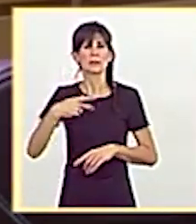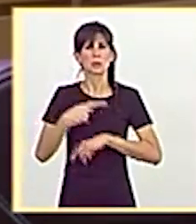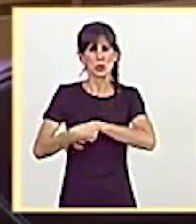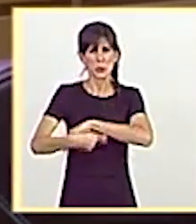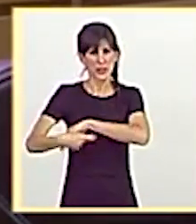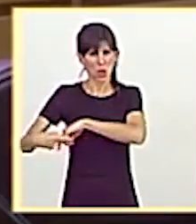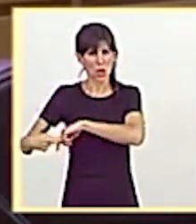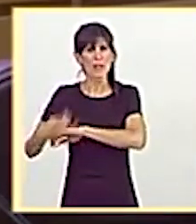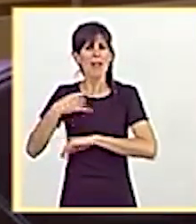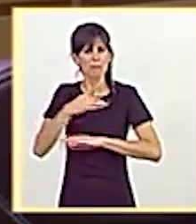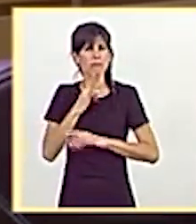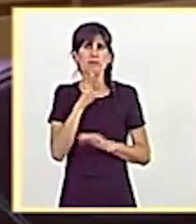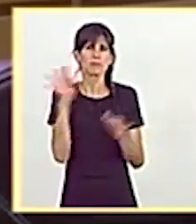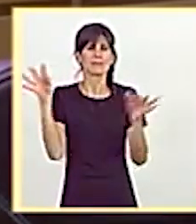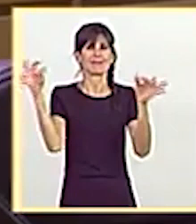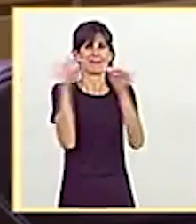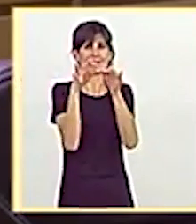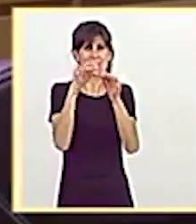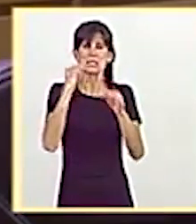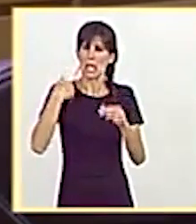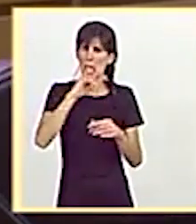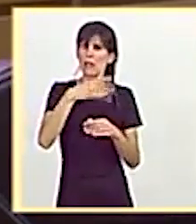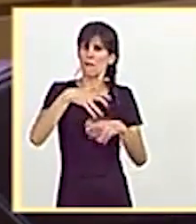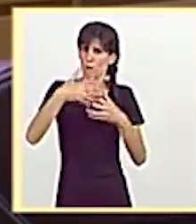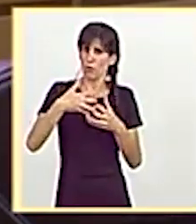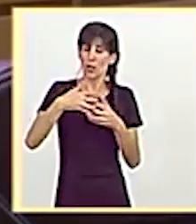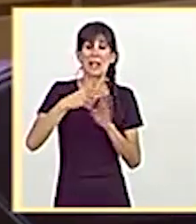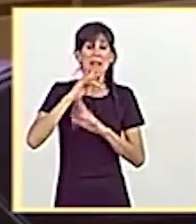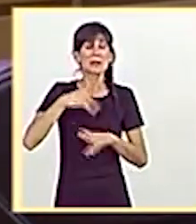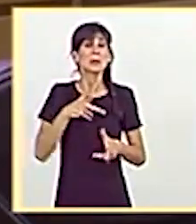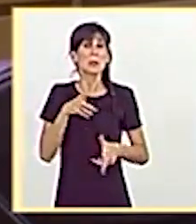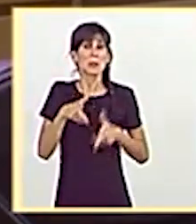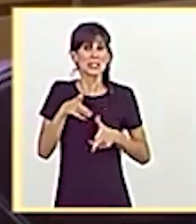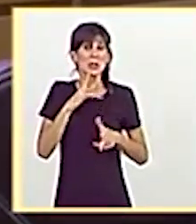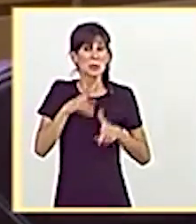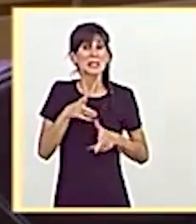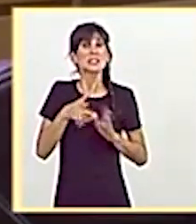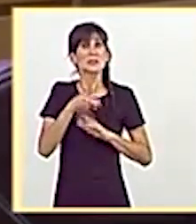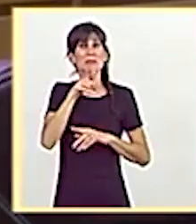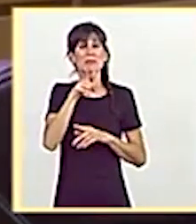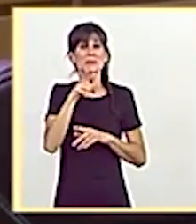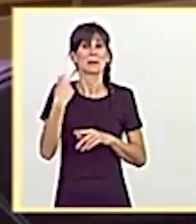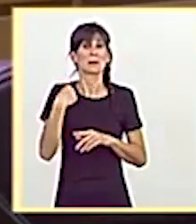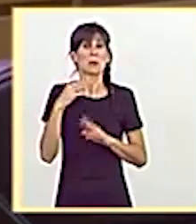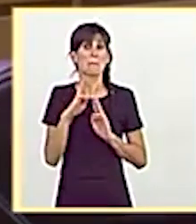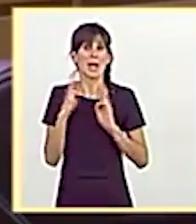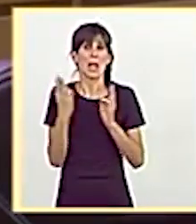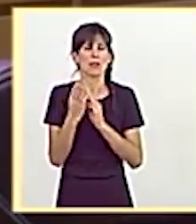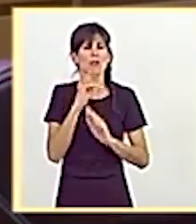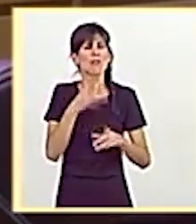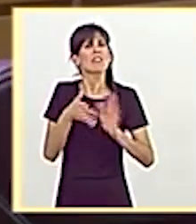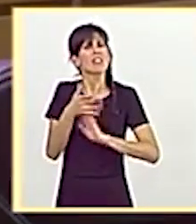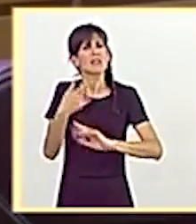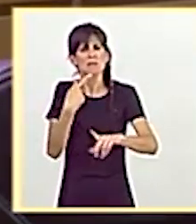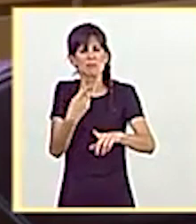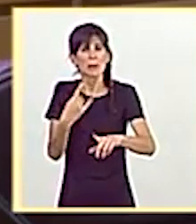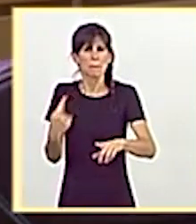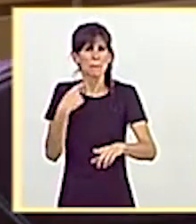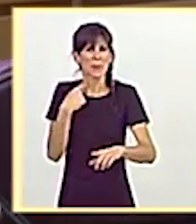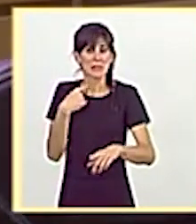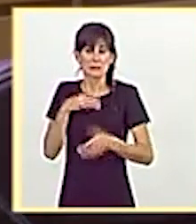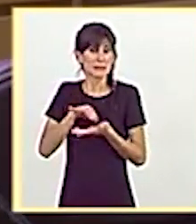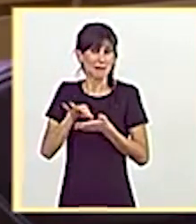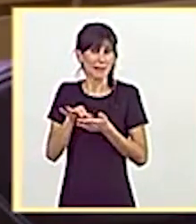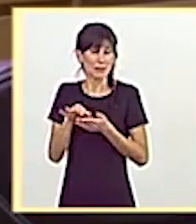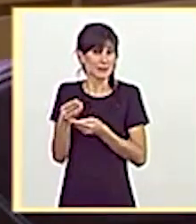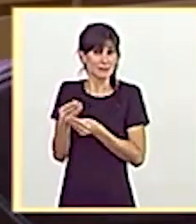Gasteiz. Incluso en el Parlamento vasco se le ha interpelado y debatido sobre la pérdida de servicios, aunque en este caso se ha instado